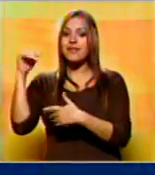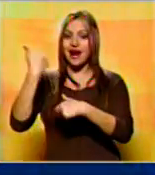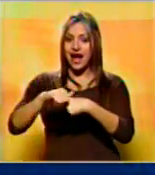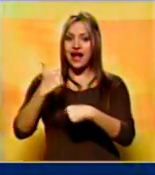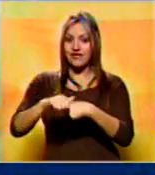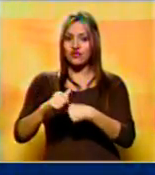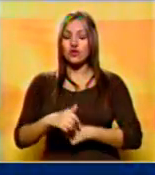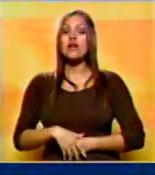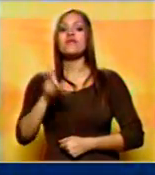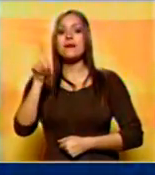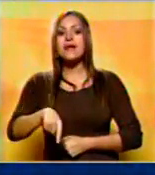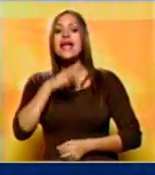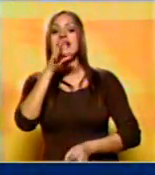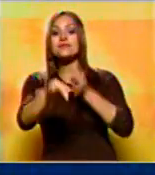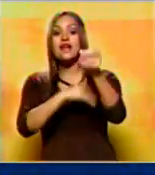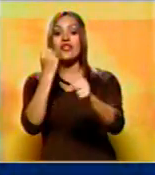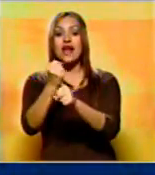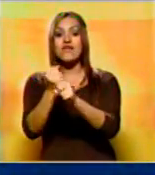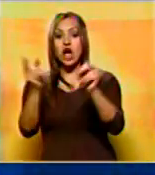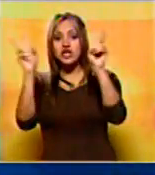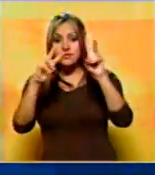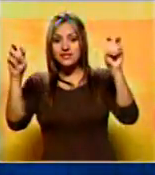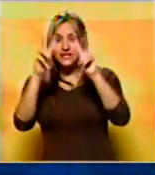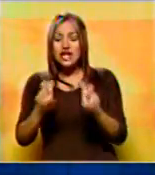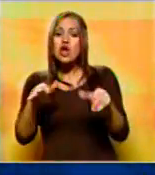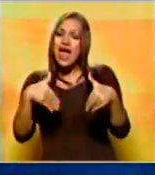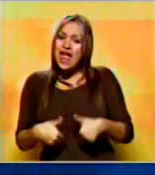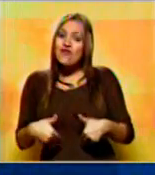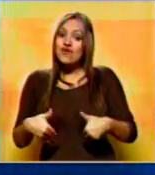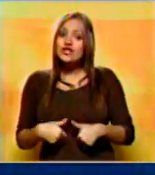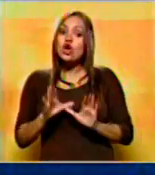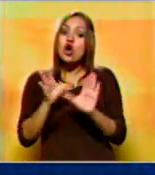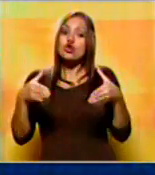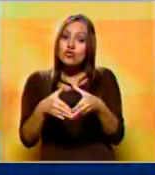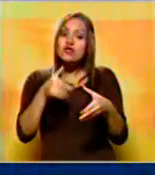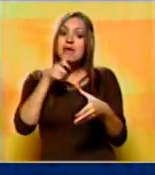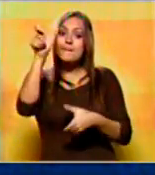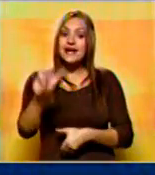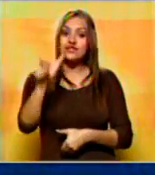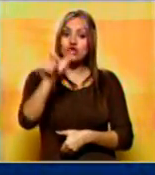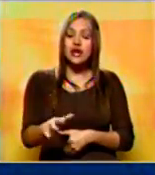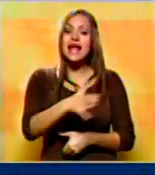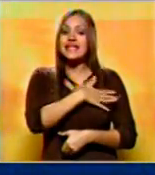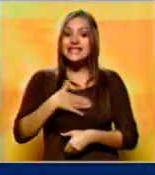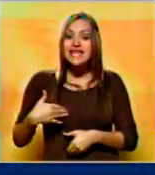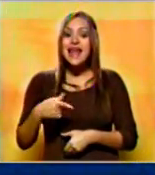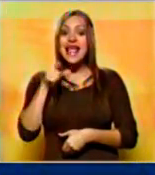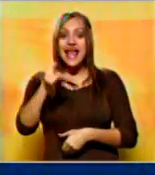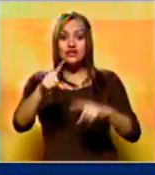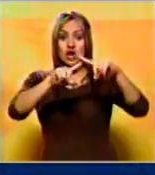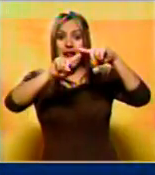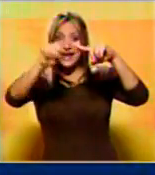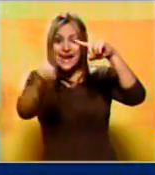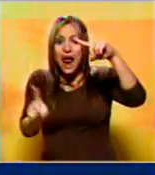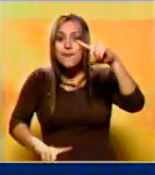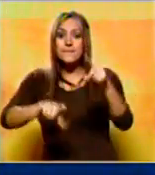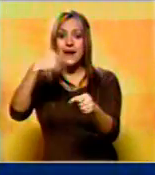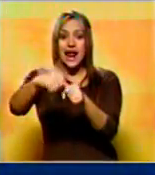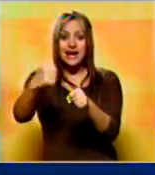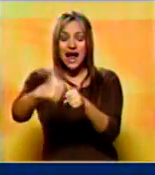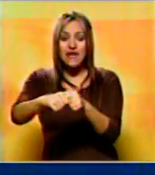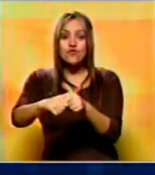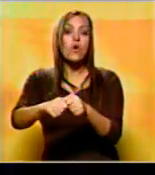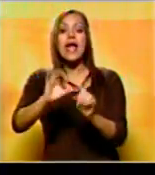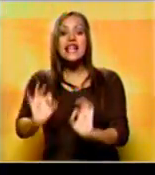También plasma en su trabajo de investigación el esfuerzo de un grupo de personalidades que busca declarar el relámpago del Catatumbo